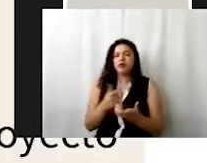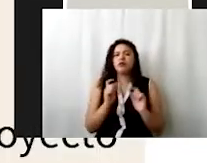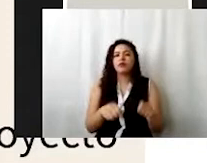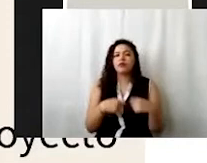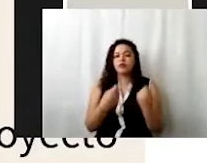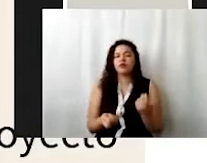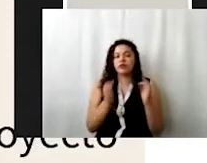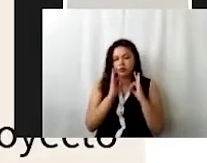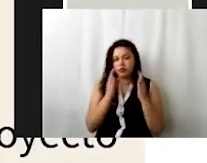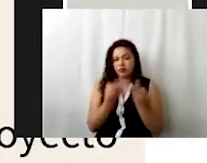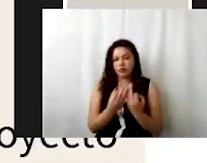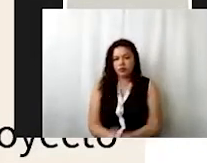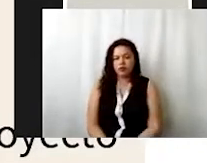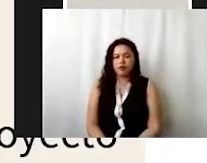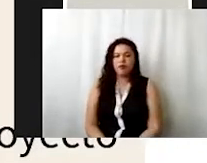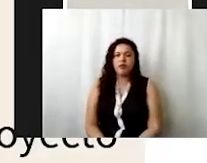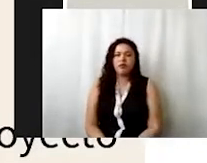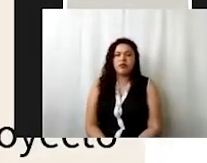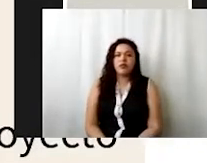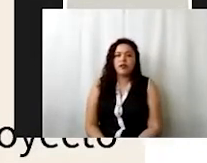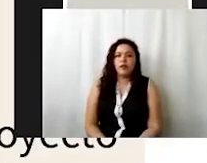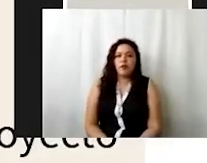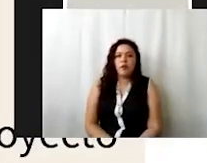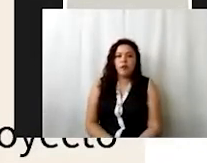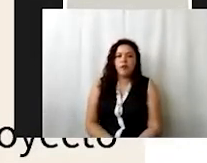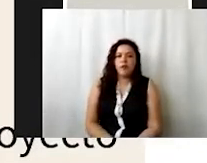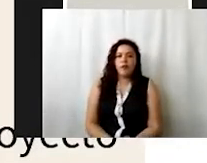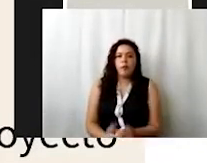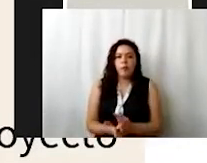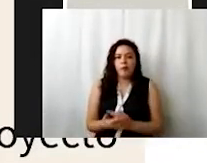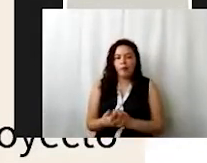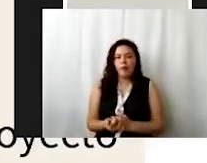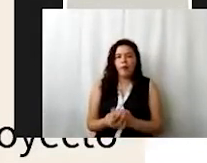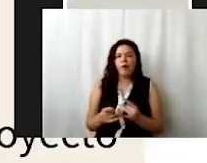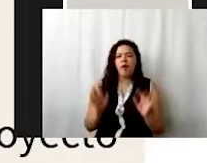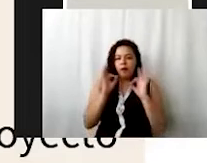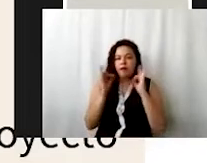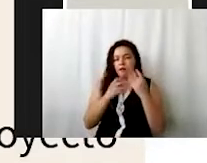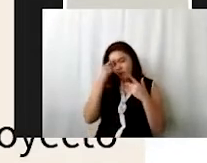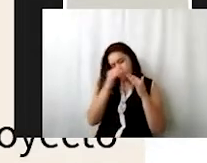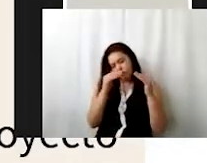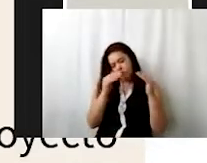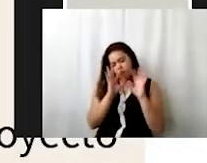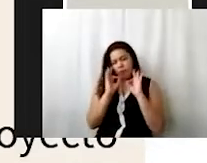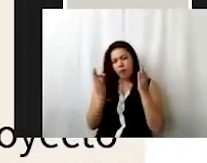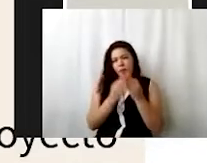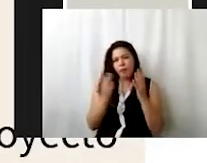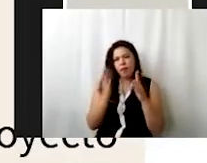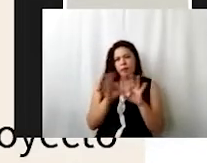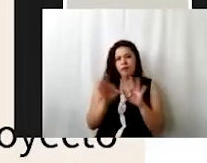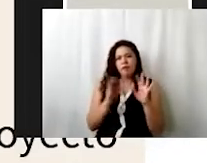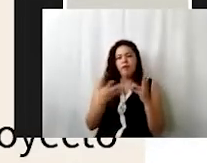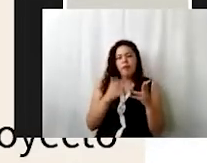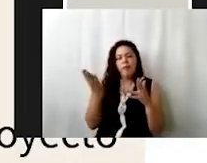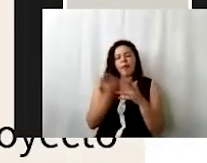Bueno, vamos a entrar ya en materia en lo que es la estructura del programa de trabajo. Son como dos partes las que componen